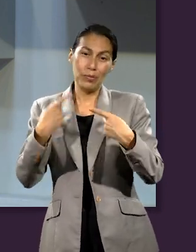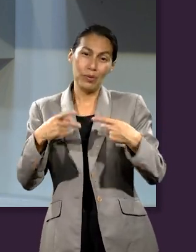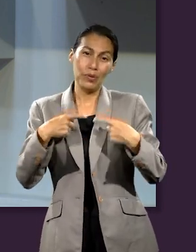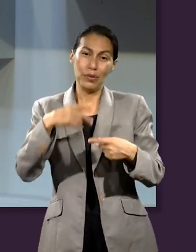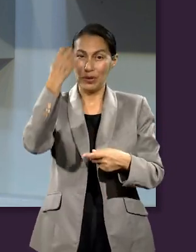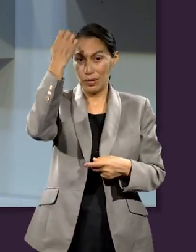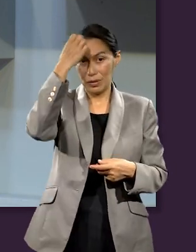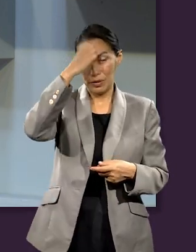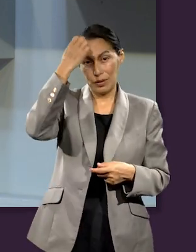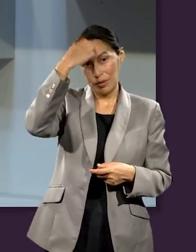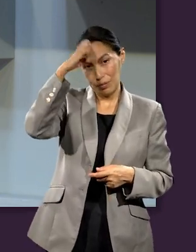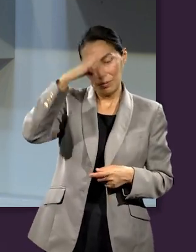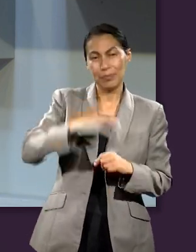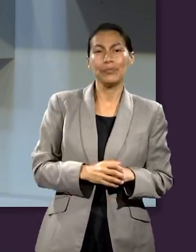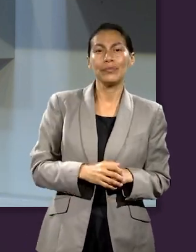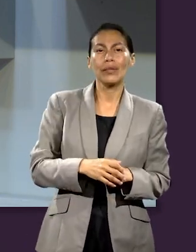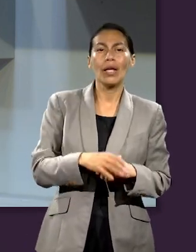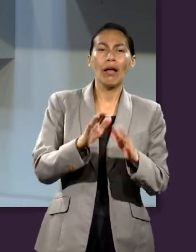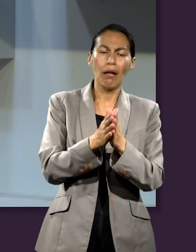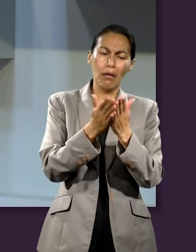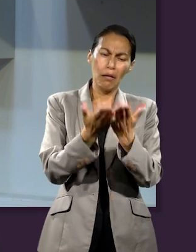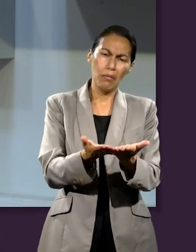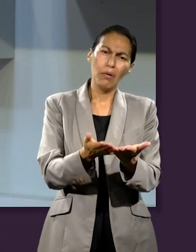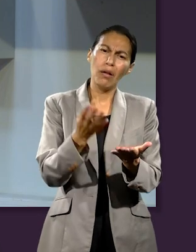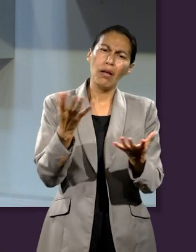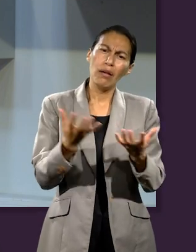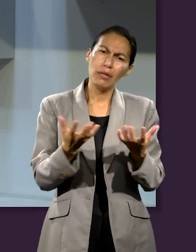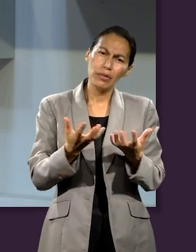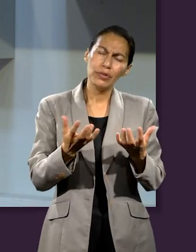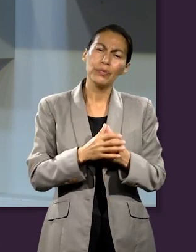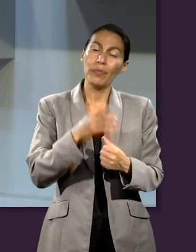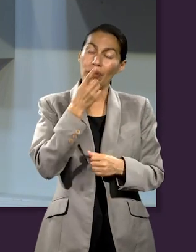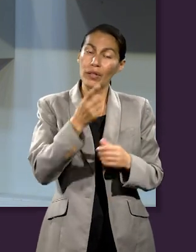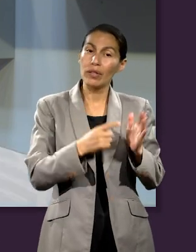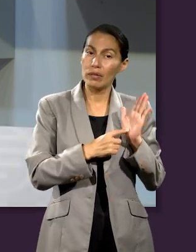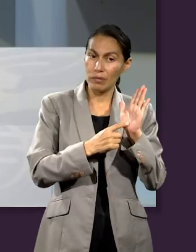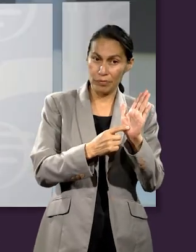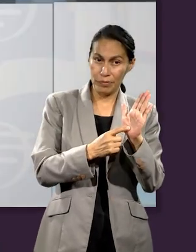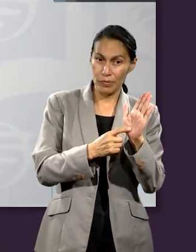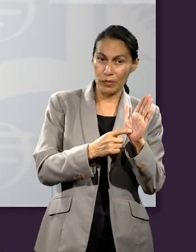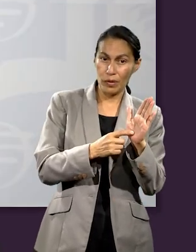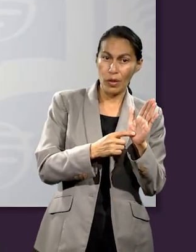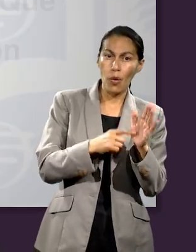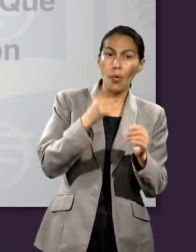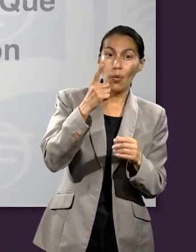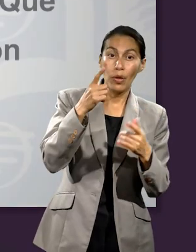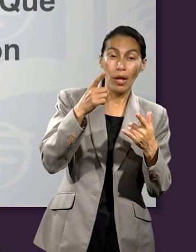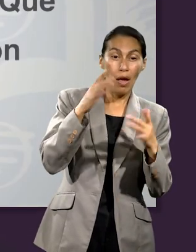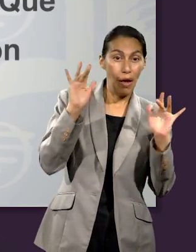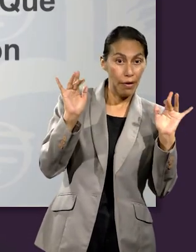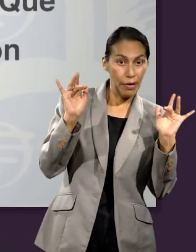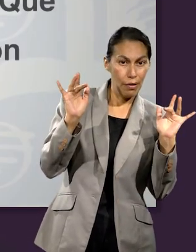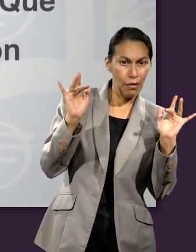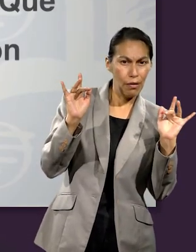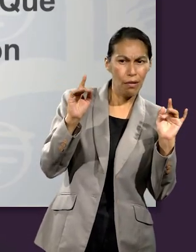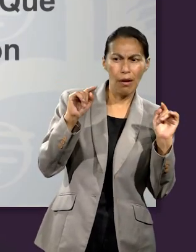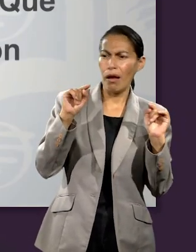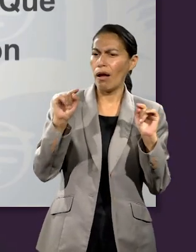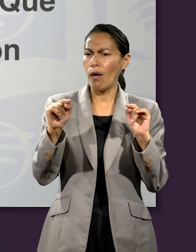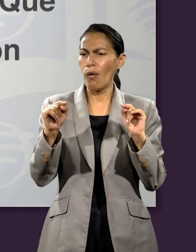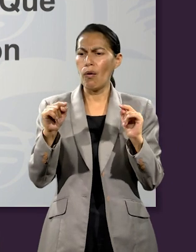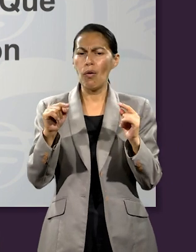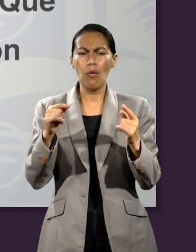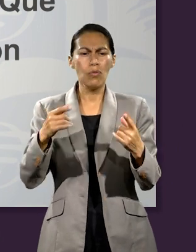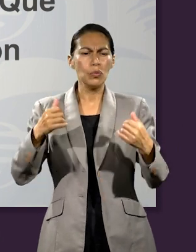segundo experto. El libro de los hechos, me parece, presenta el momento cuando un ángel le habló a un